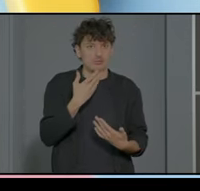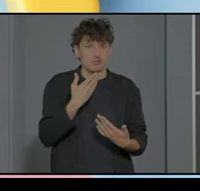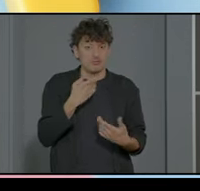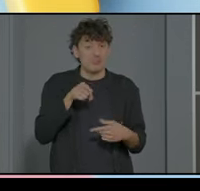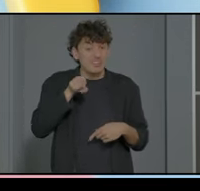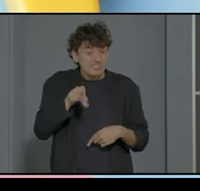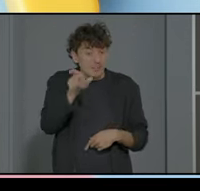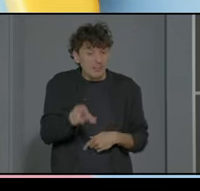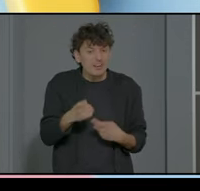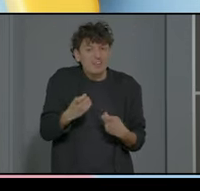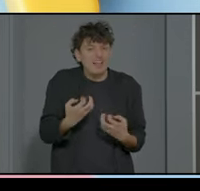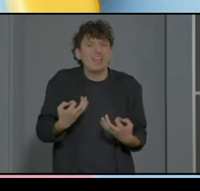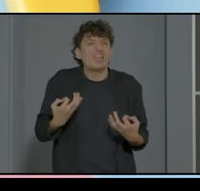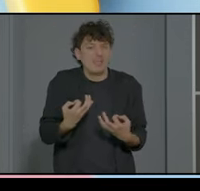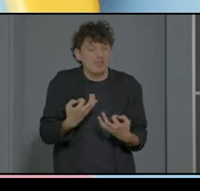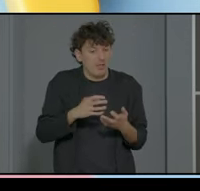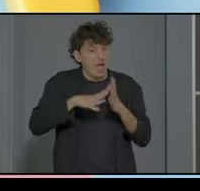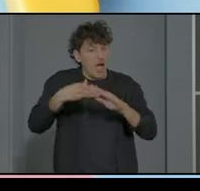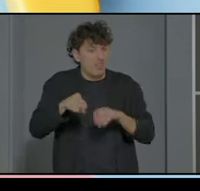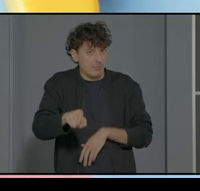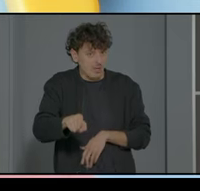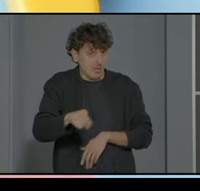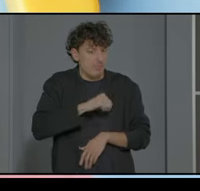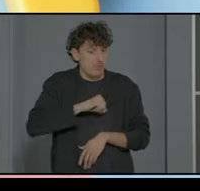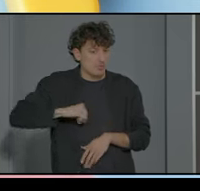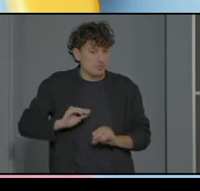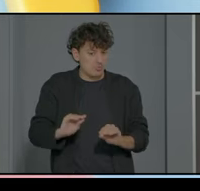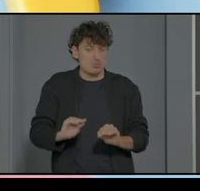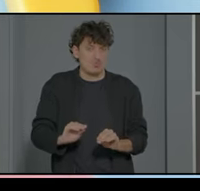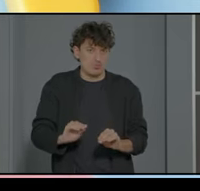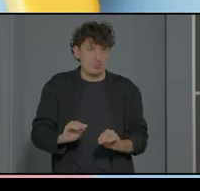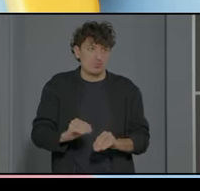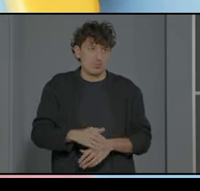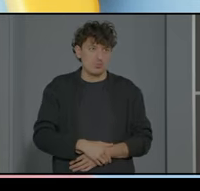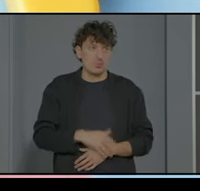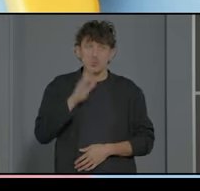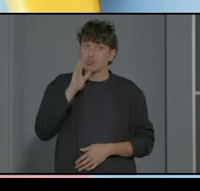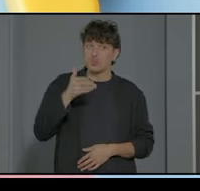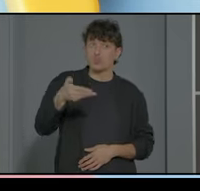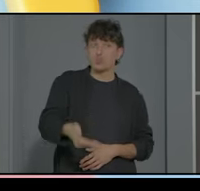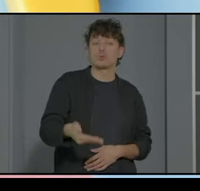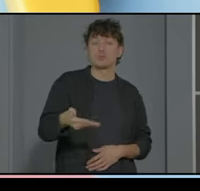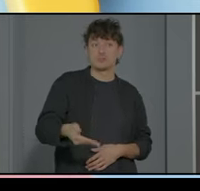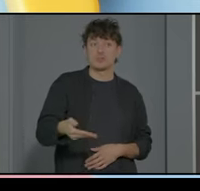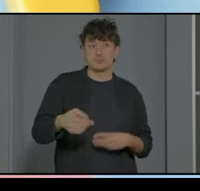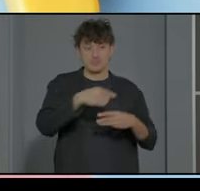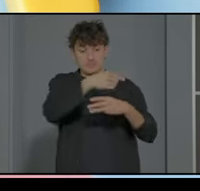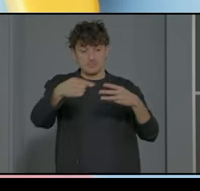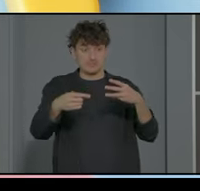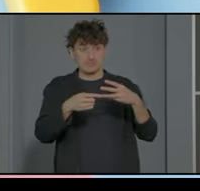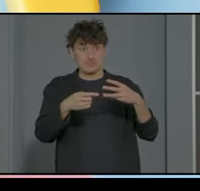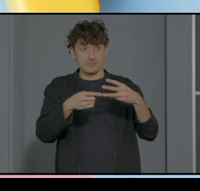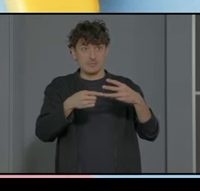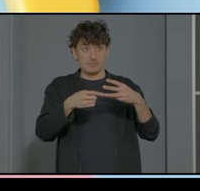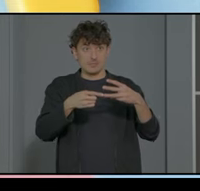en este caso tienes que adaptarte a esa individualidad de cada uno por eso es importante justo el tercer punto de vamos a